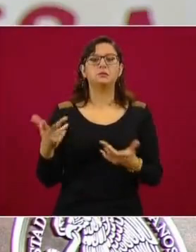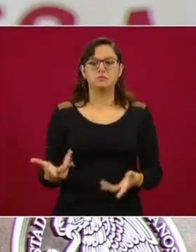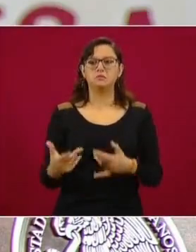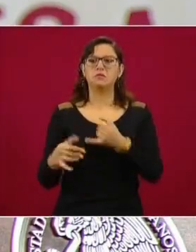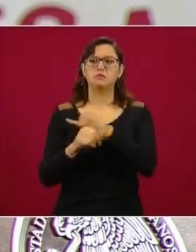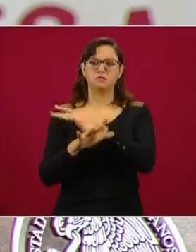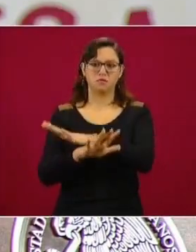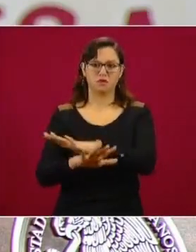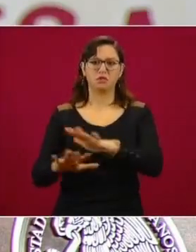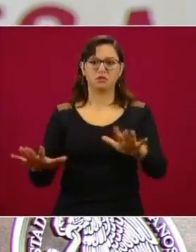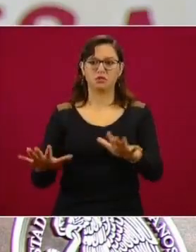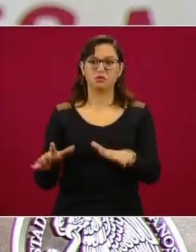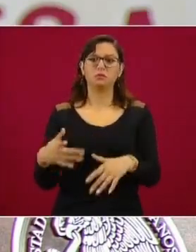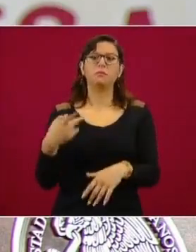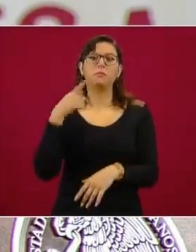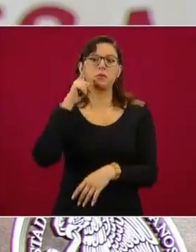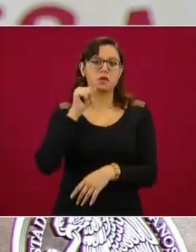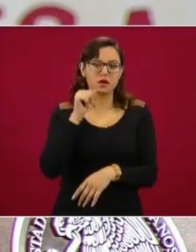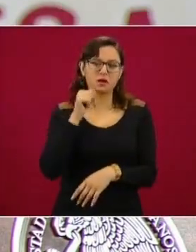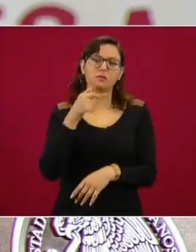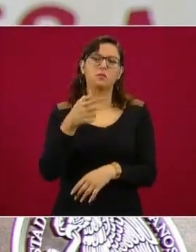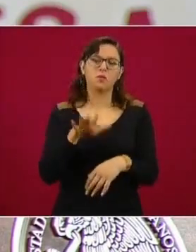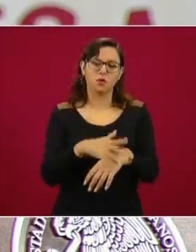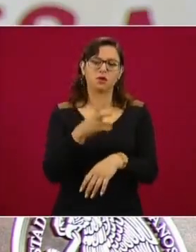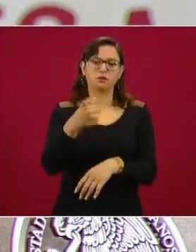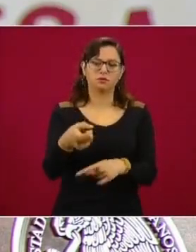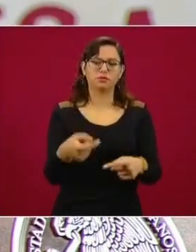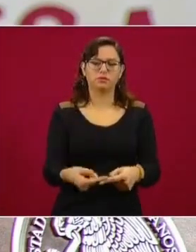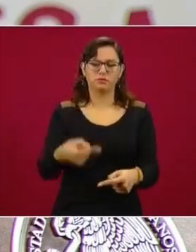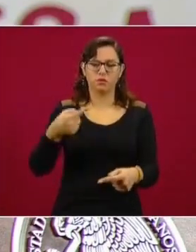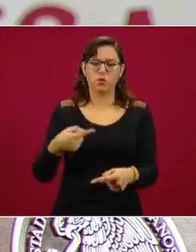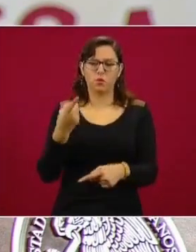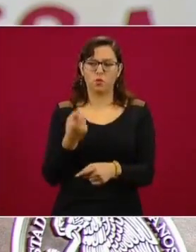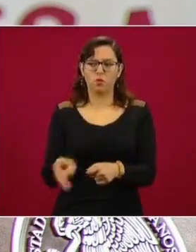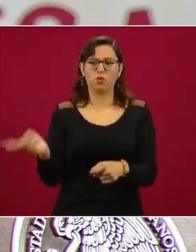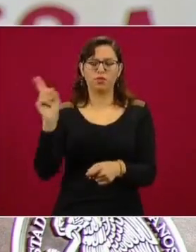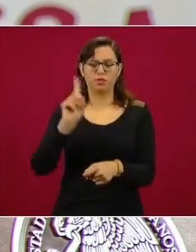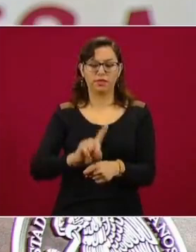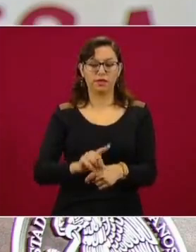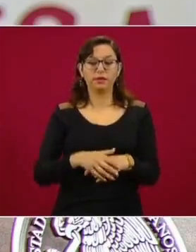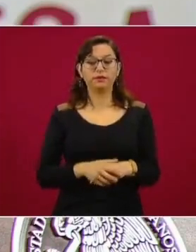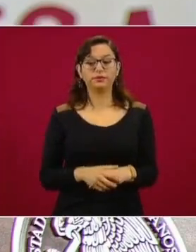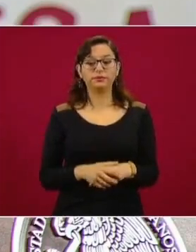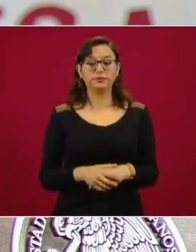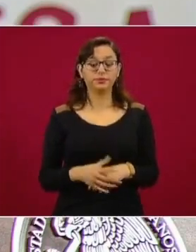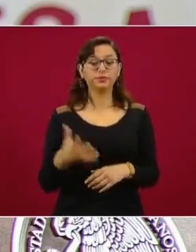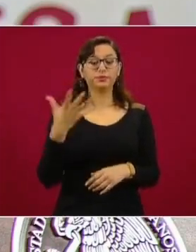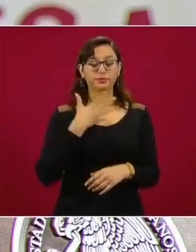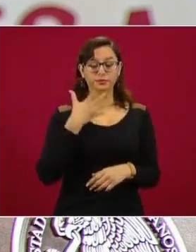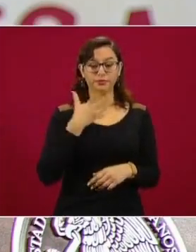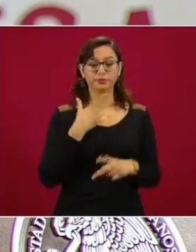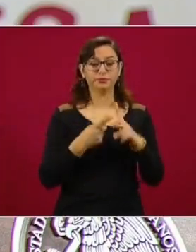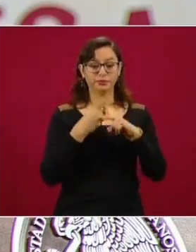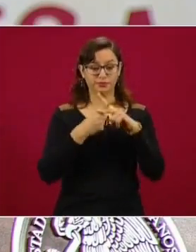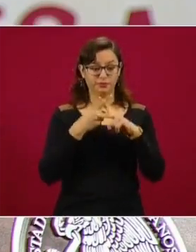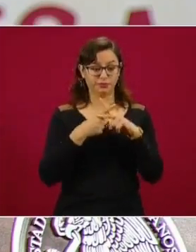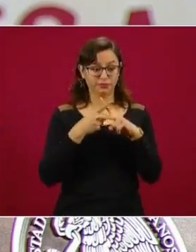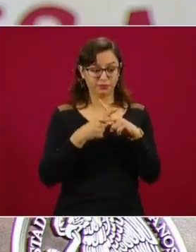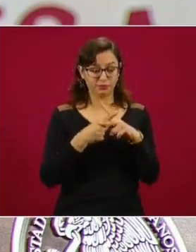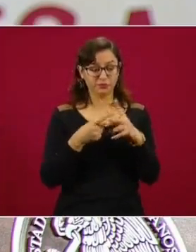Hay cifras que nuevamente nos permiten retomar la